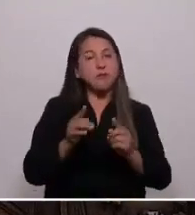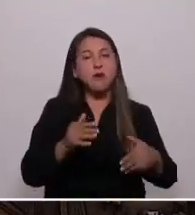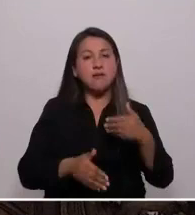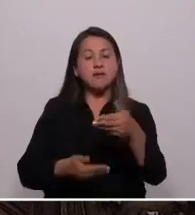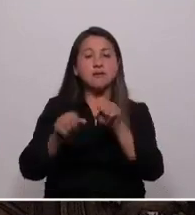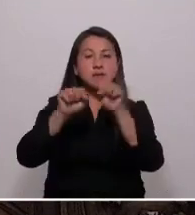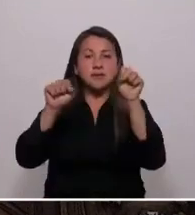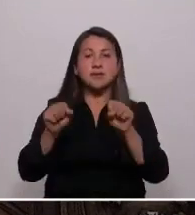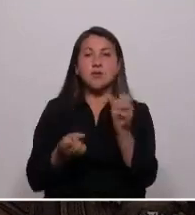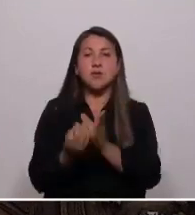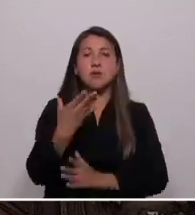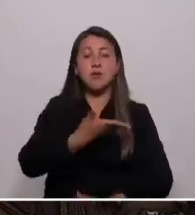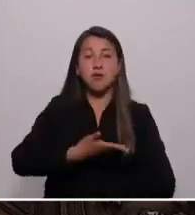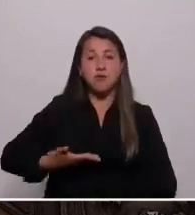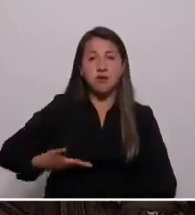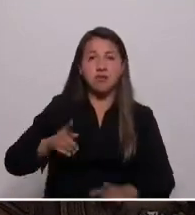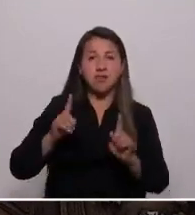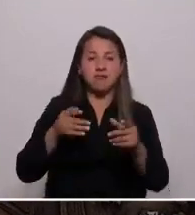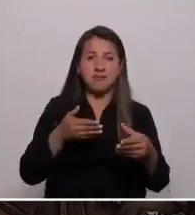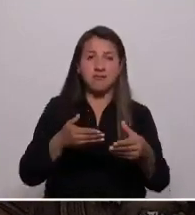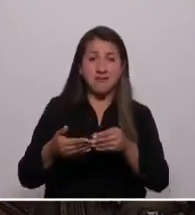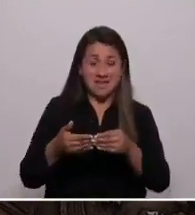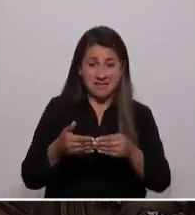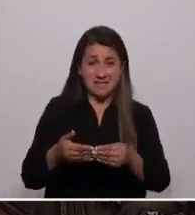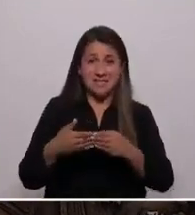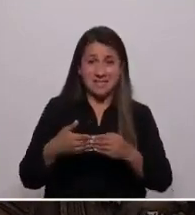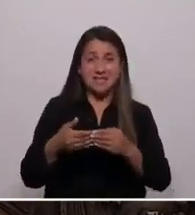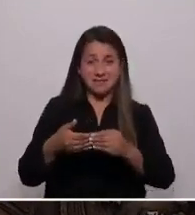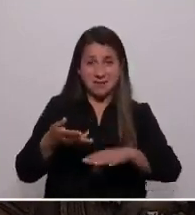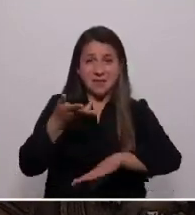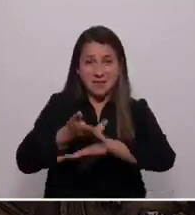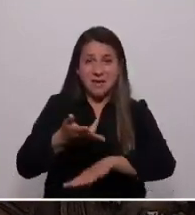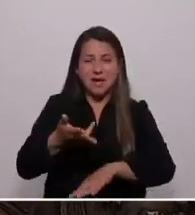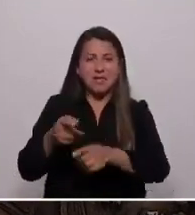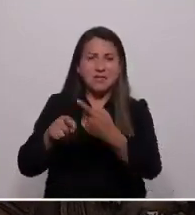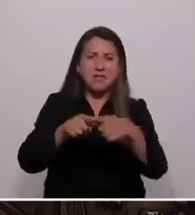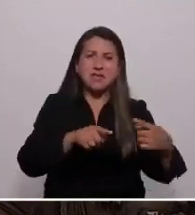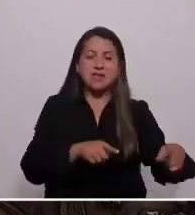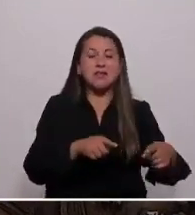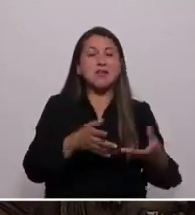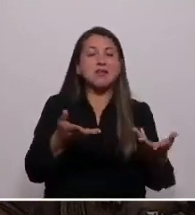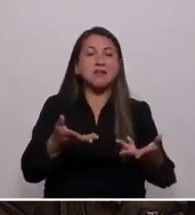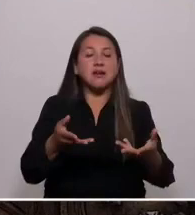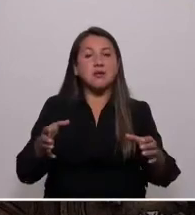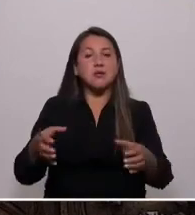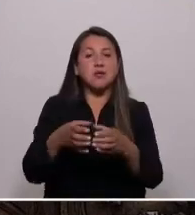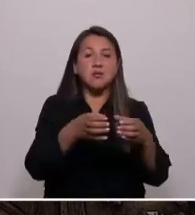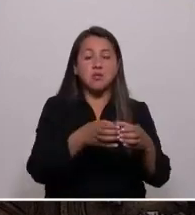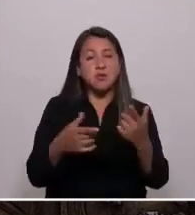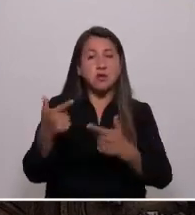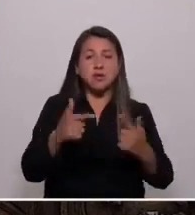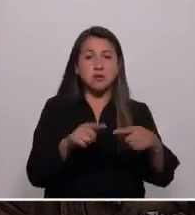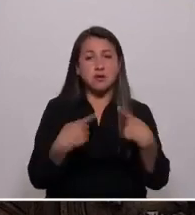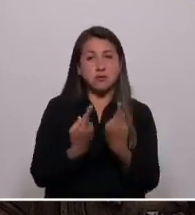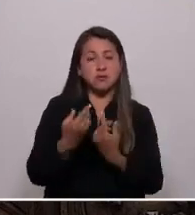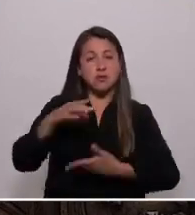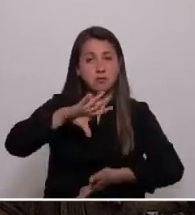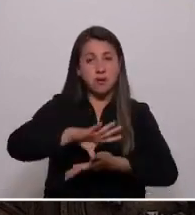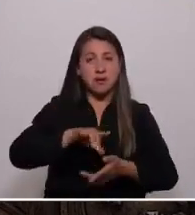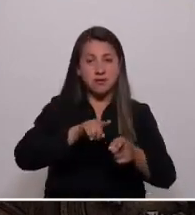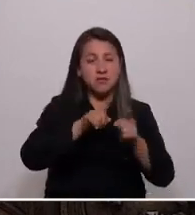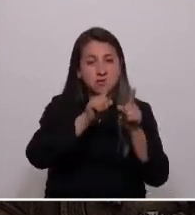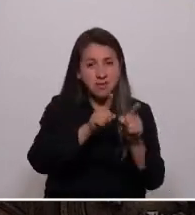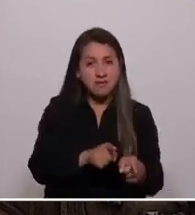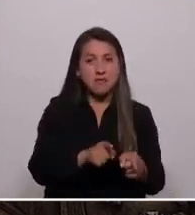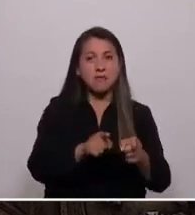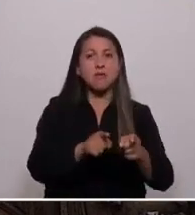de gobierno que sea flexible y que se haga cargo de la existencia de múltiples fuerzas políticas en nuestro país. Para esto debemos dejar